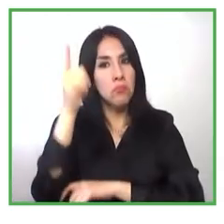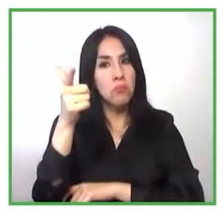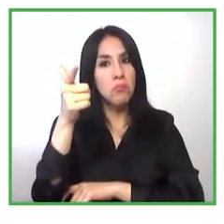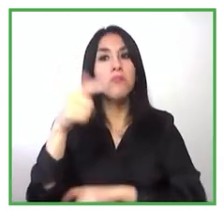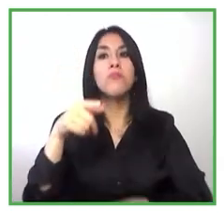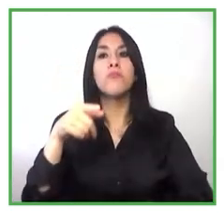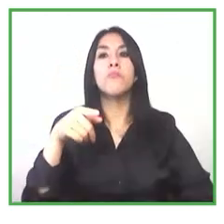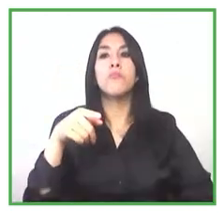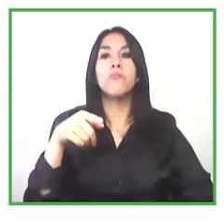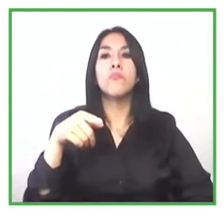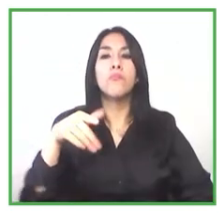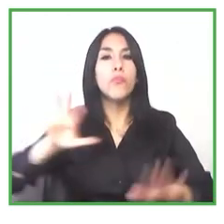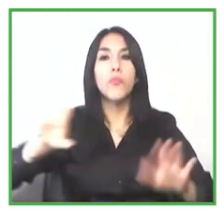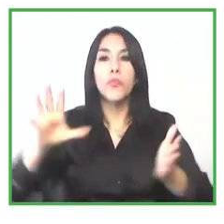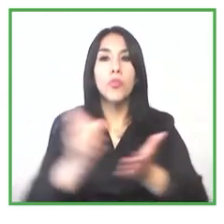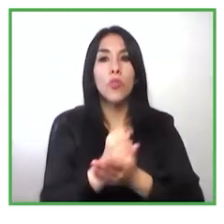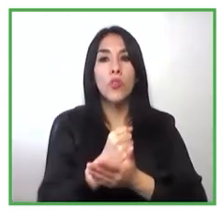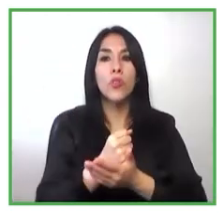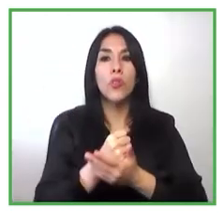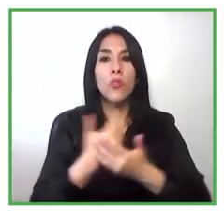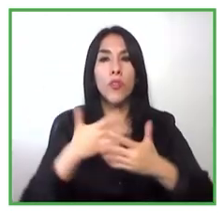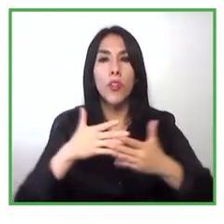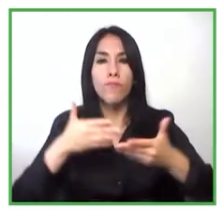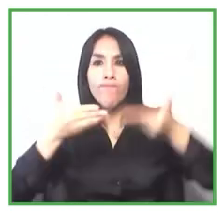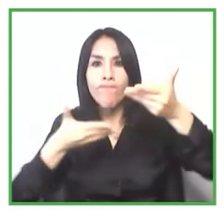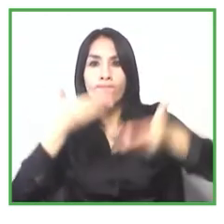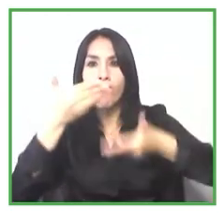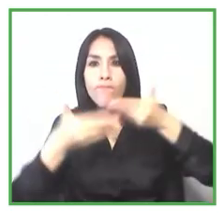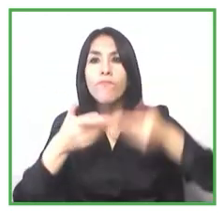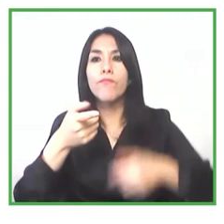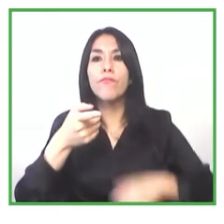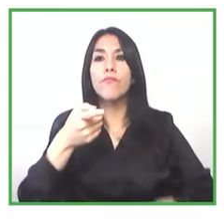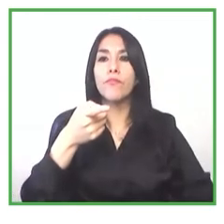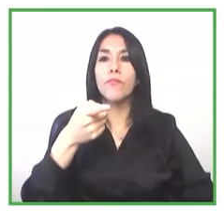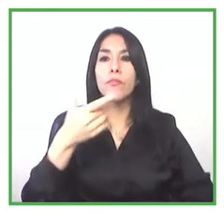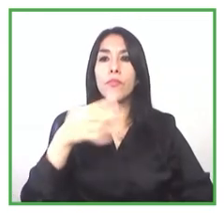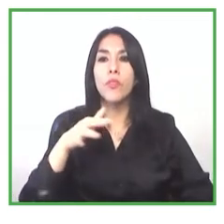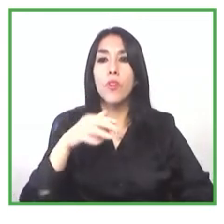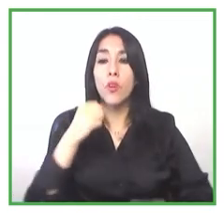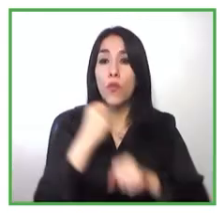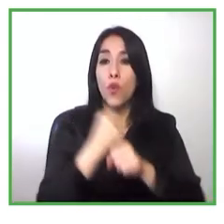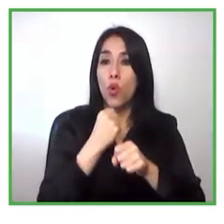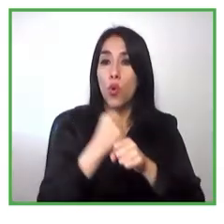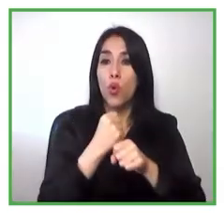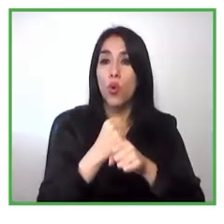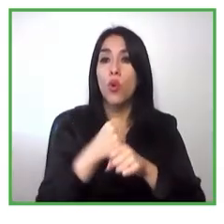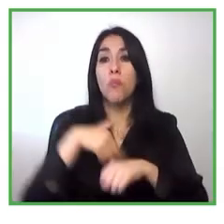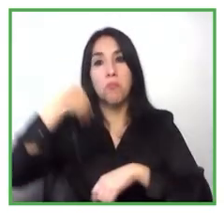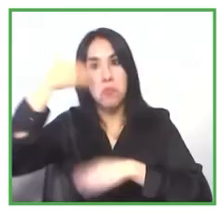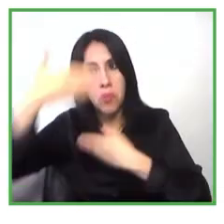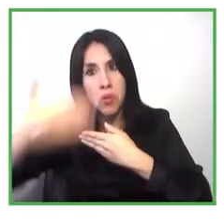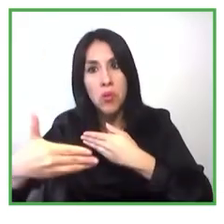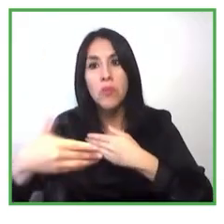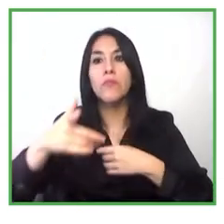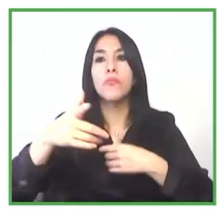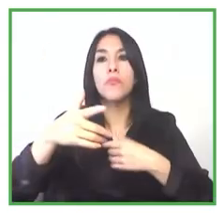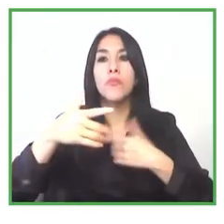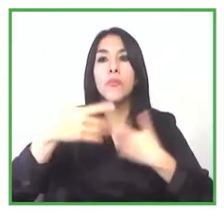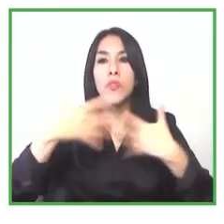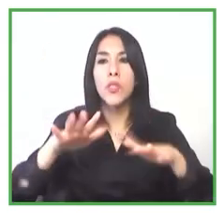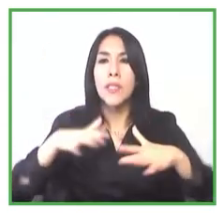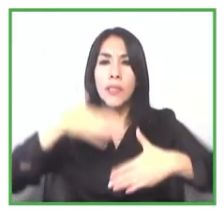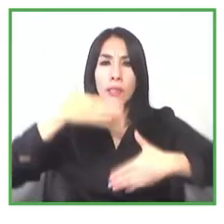un trabajo ellos también tratan de apoyar la organización para extender el programa